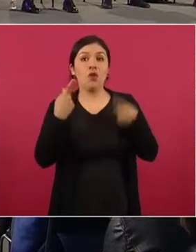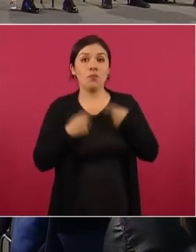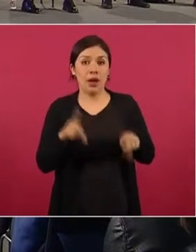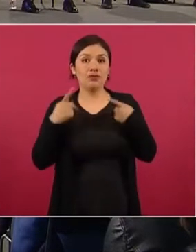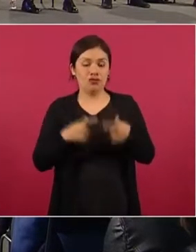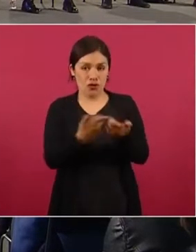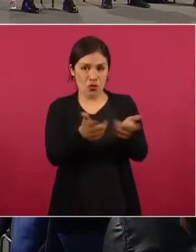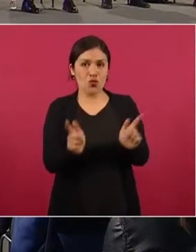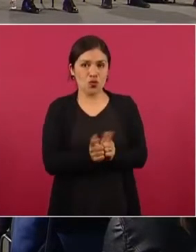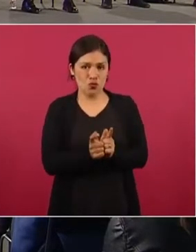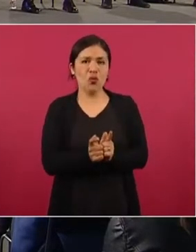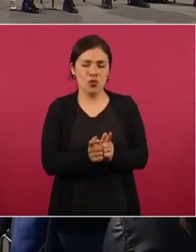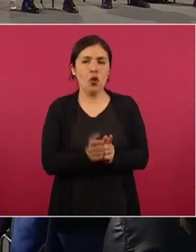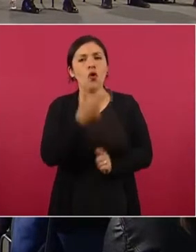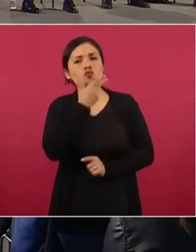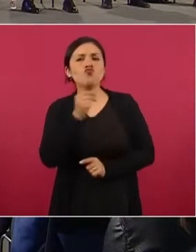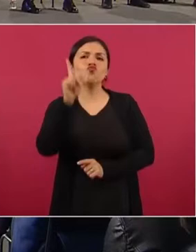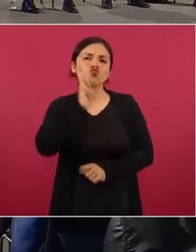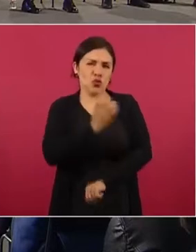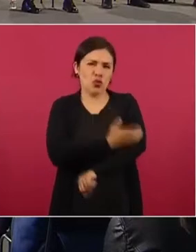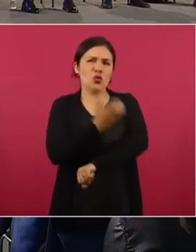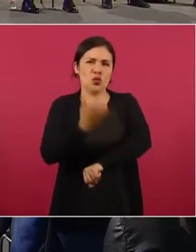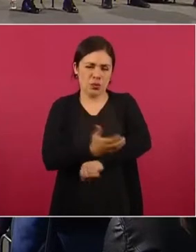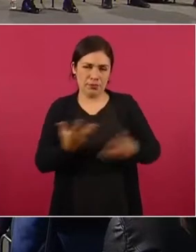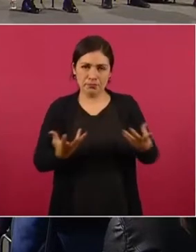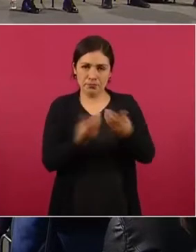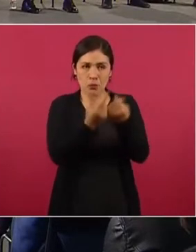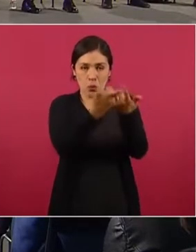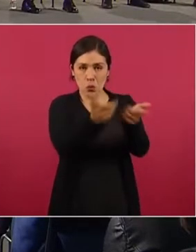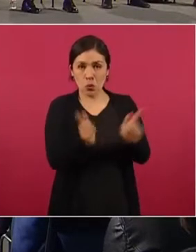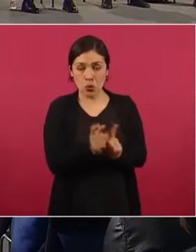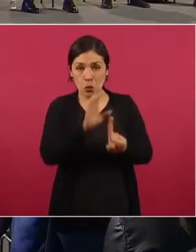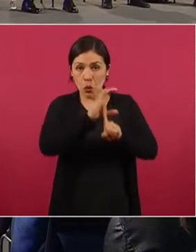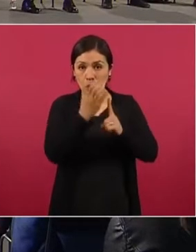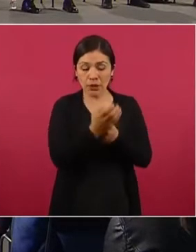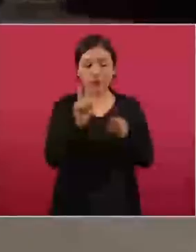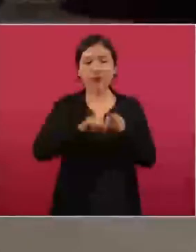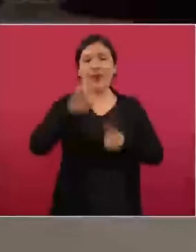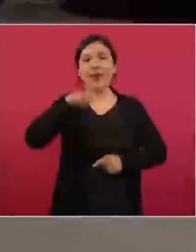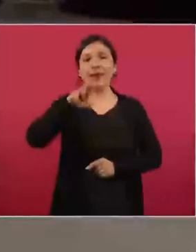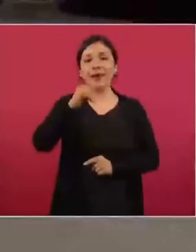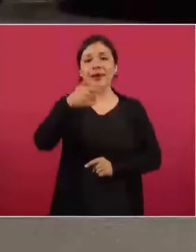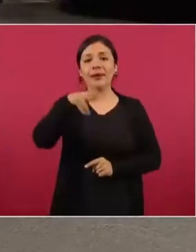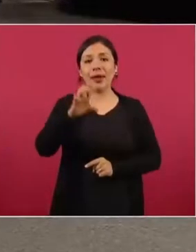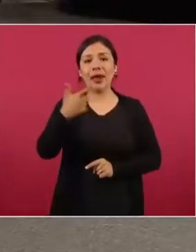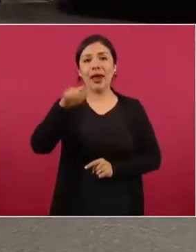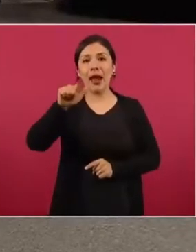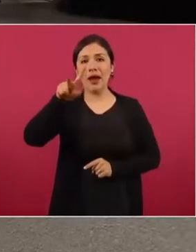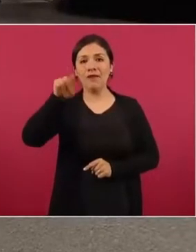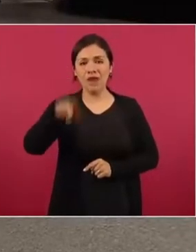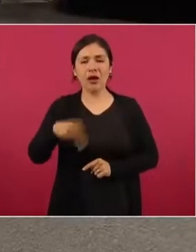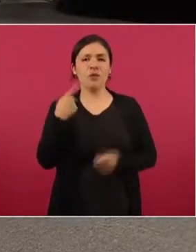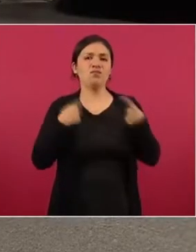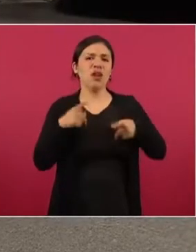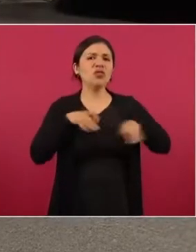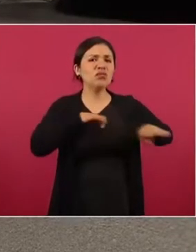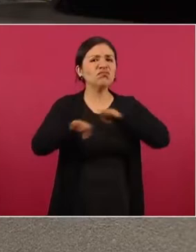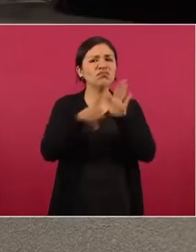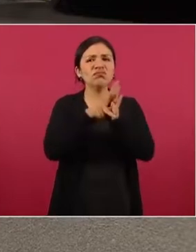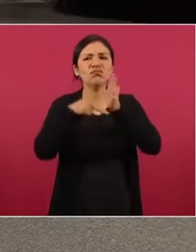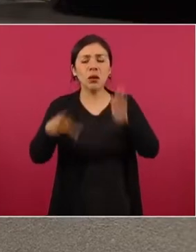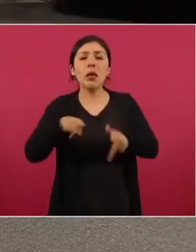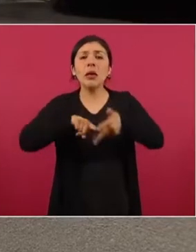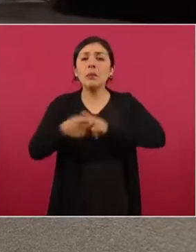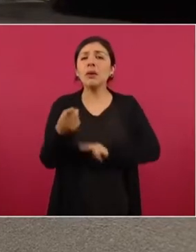compañeros y compañeras que integran este comité, empezamos por Enrique Galván Ochoa, un periodista que en eso